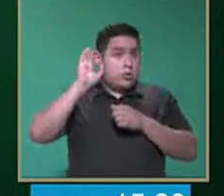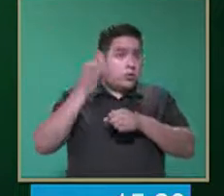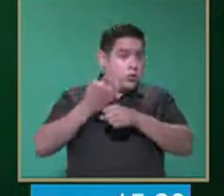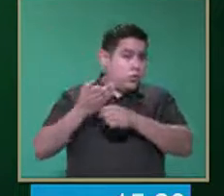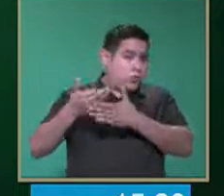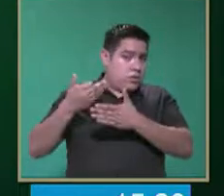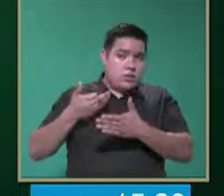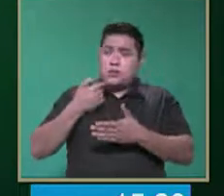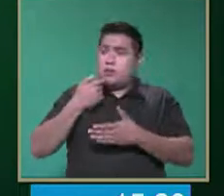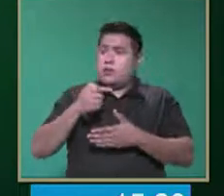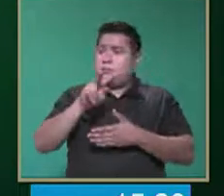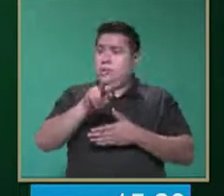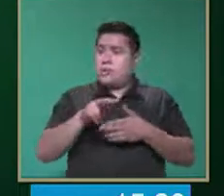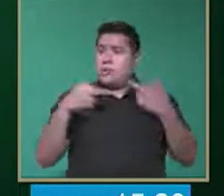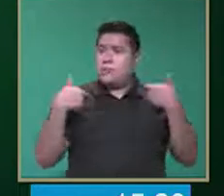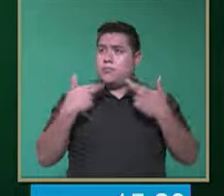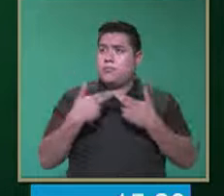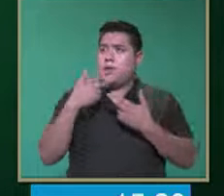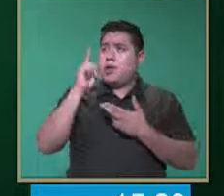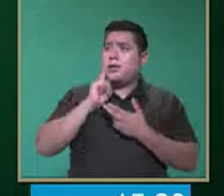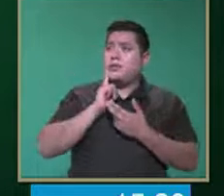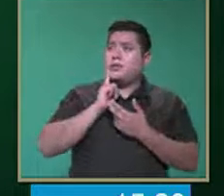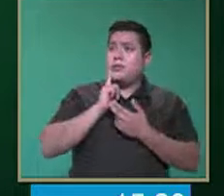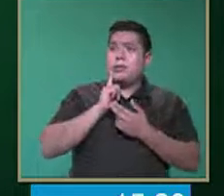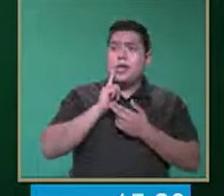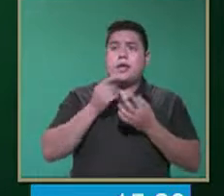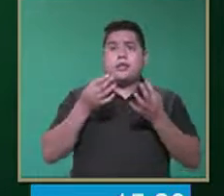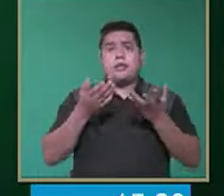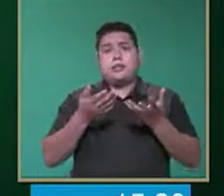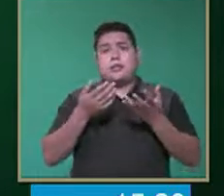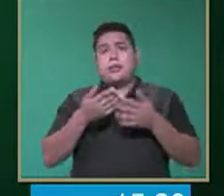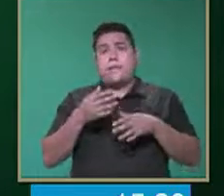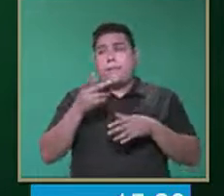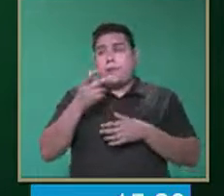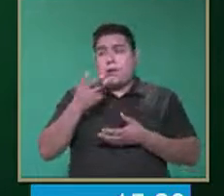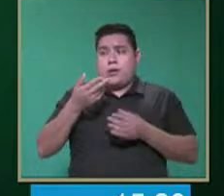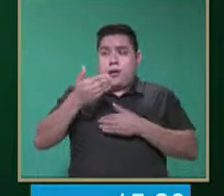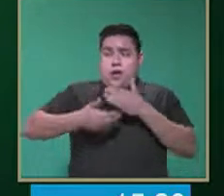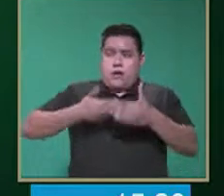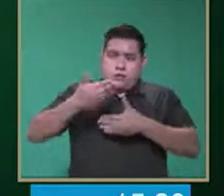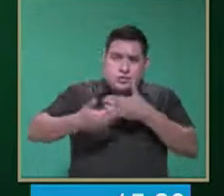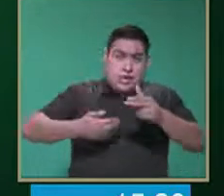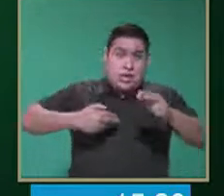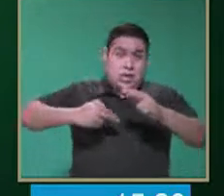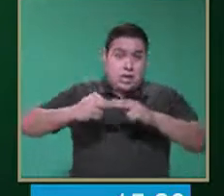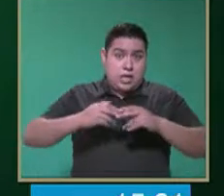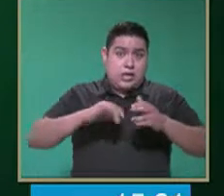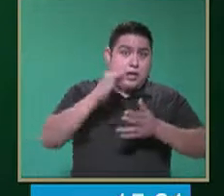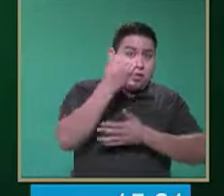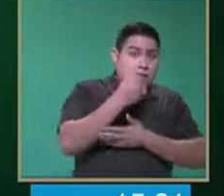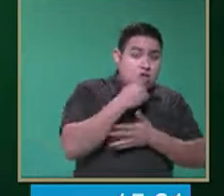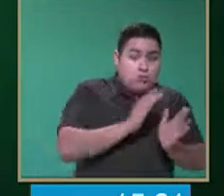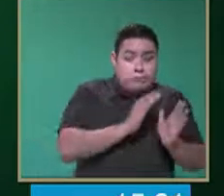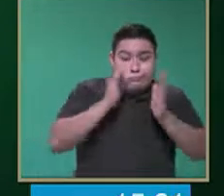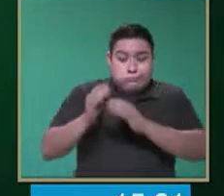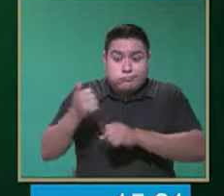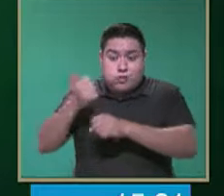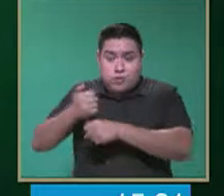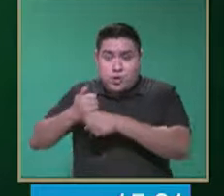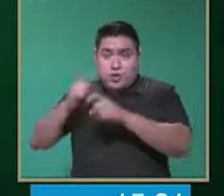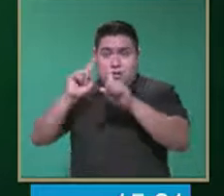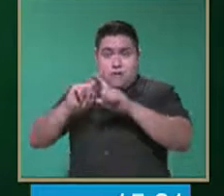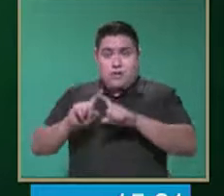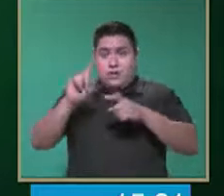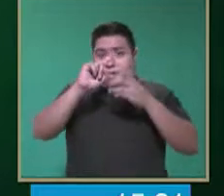Así es, maestra. Como es importante que desde nosotros ya vamos avanzando en el nivel primaria, que se logren estas